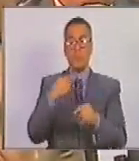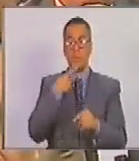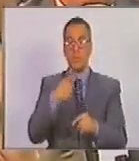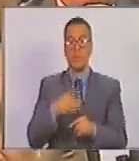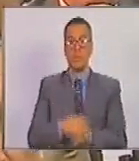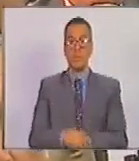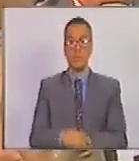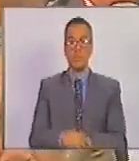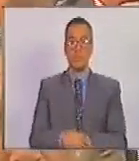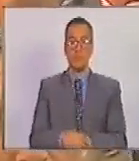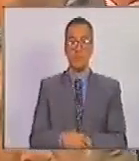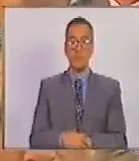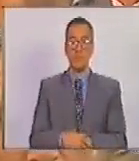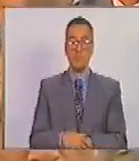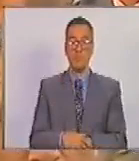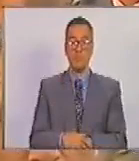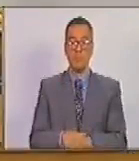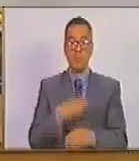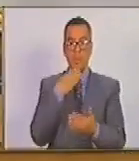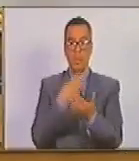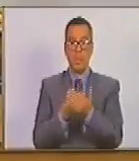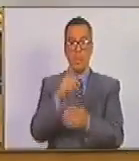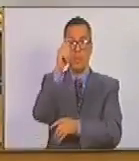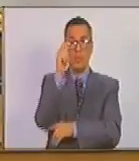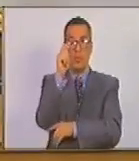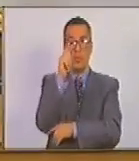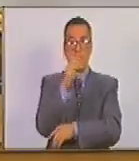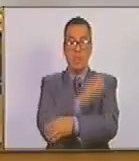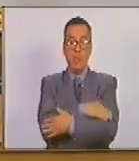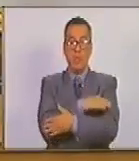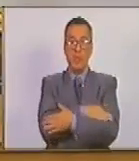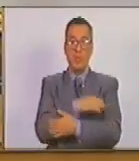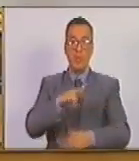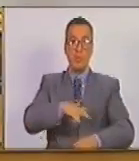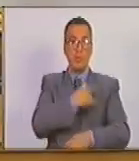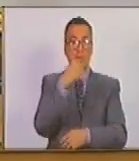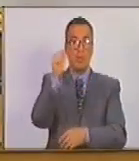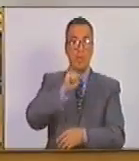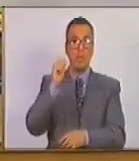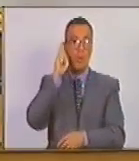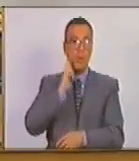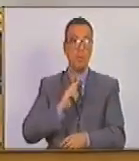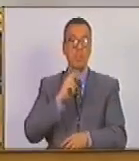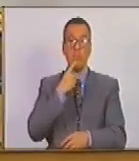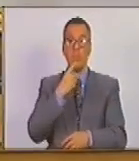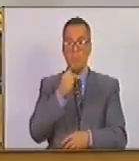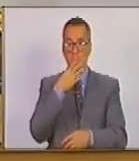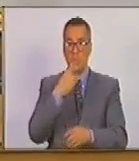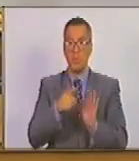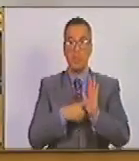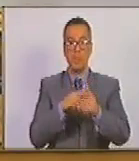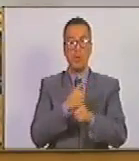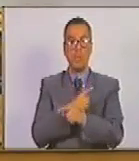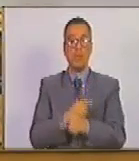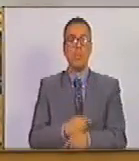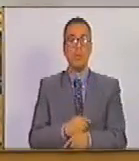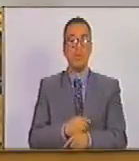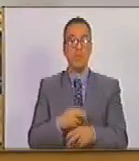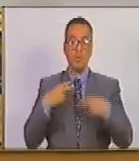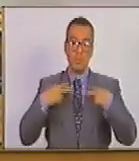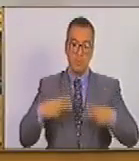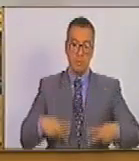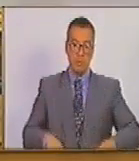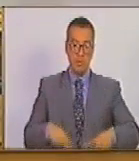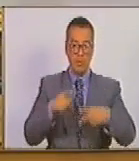señor Presidente. Gracias, diputados. Felicitamos a la Universidad Simón Bolívar, ejemplo de excelencia académica en la vida